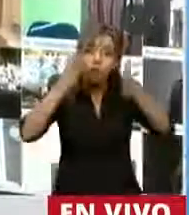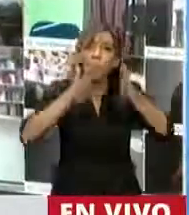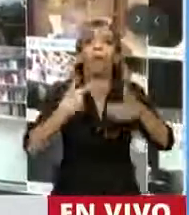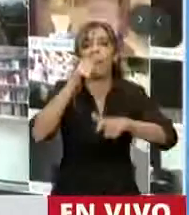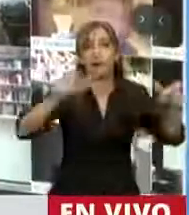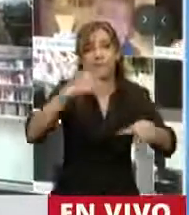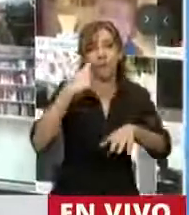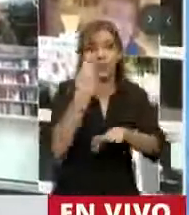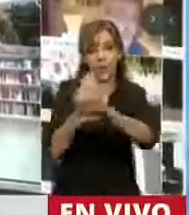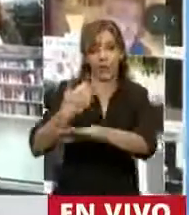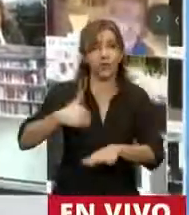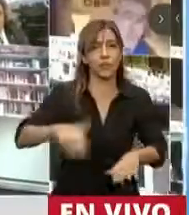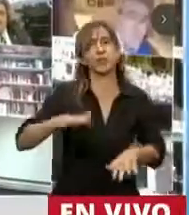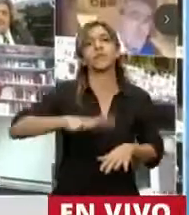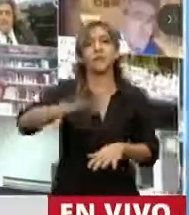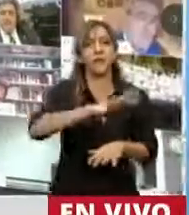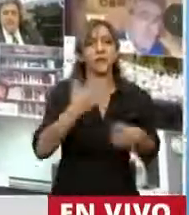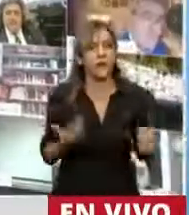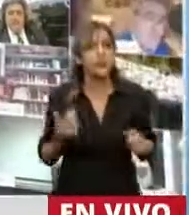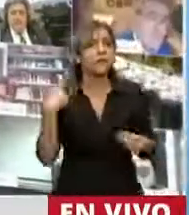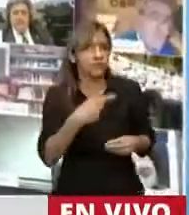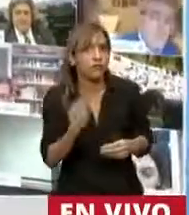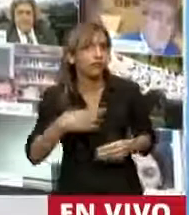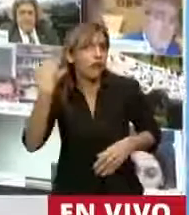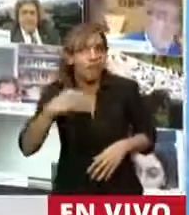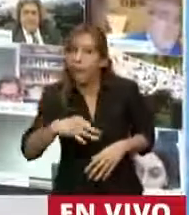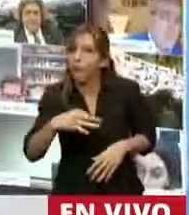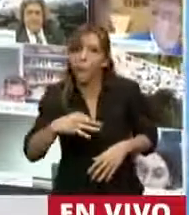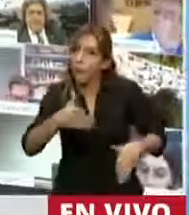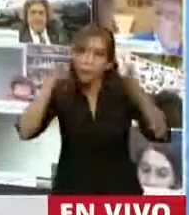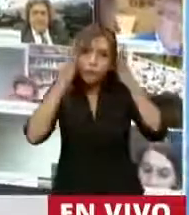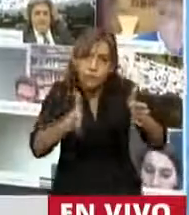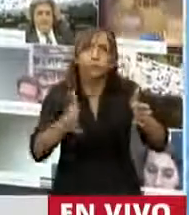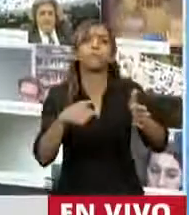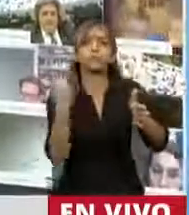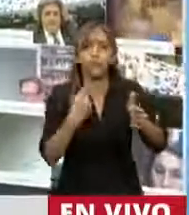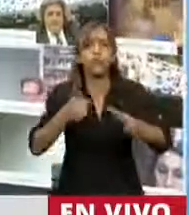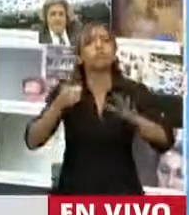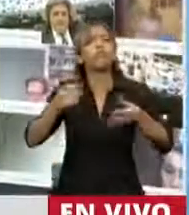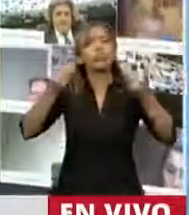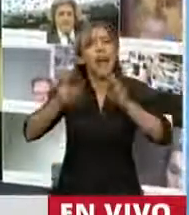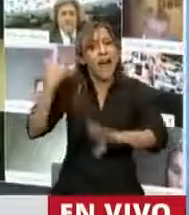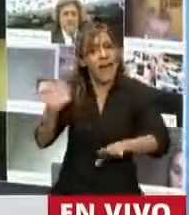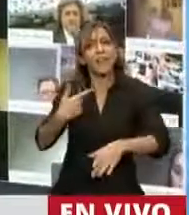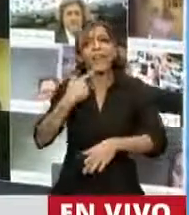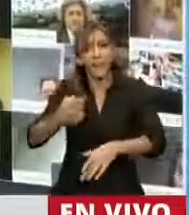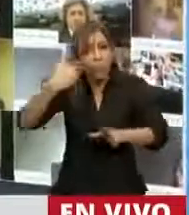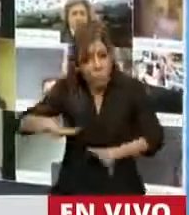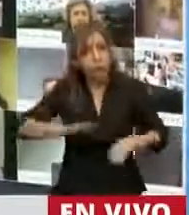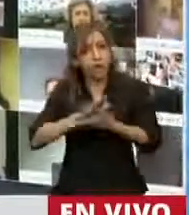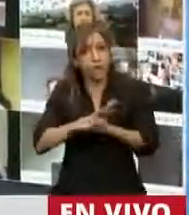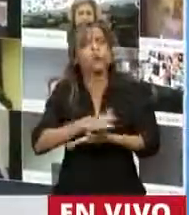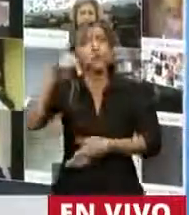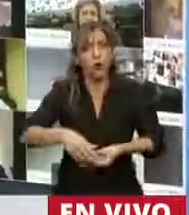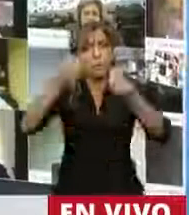y eso es lo que estamos haciendo. Como dijo el Presidente de Nación hoy, la palabra empeñada, dijimos que lo íbamos a resolver y estamos empezando a resolverlo. Pero lo que